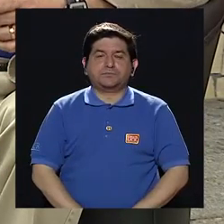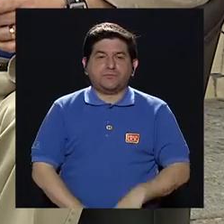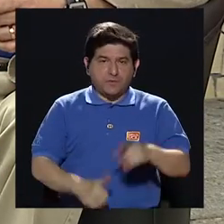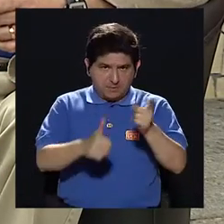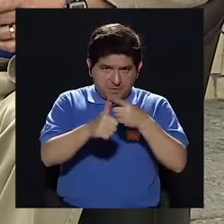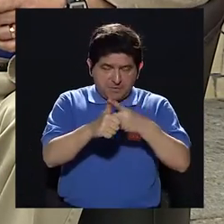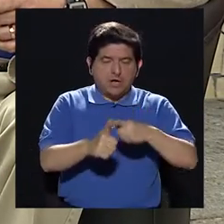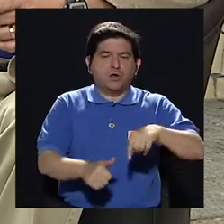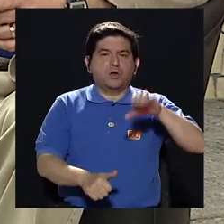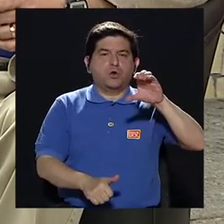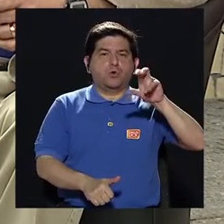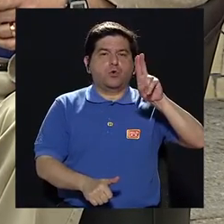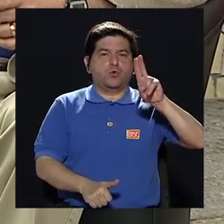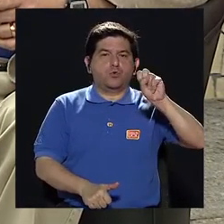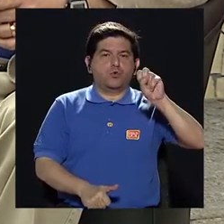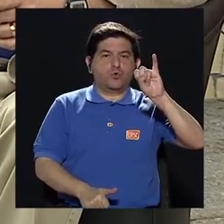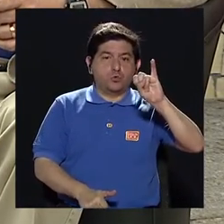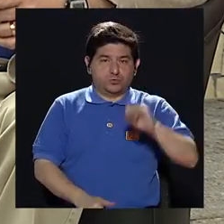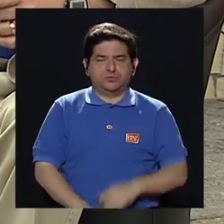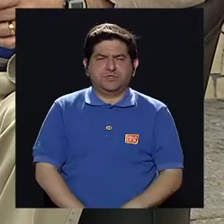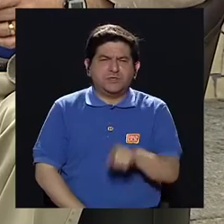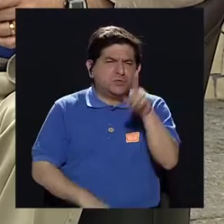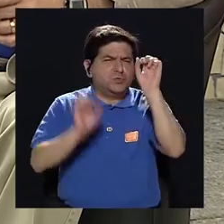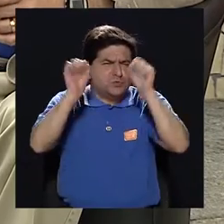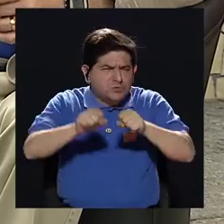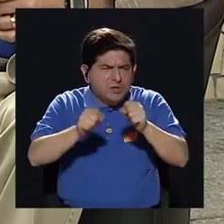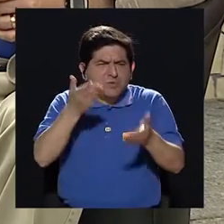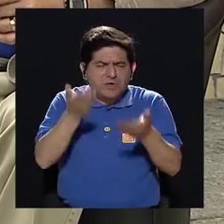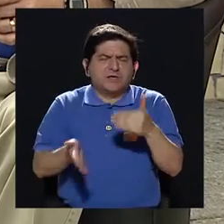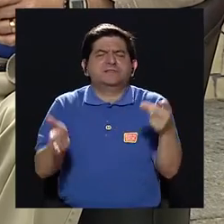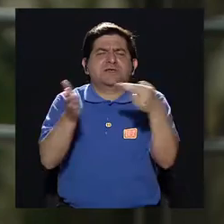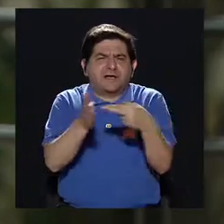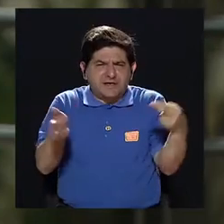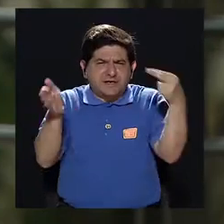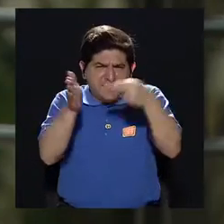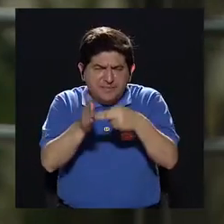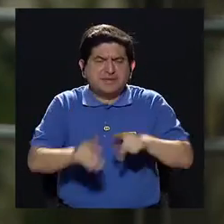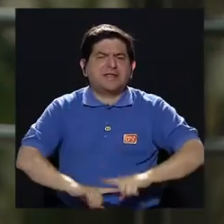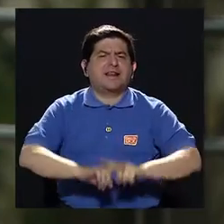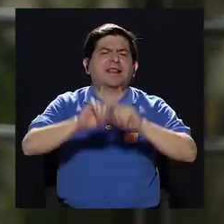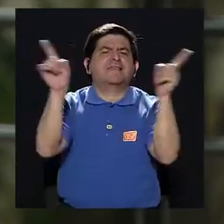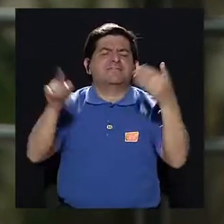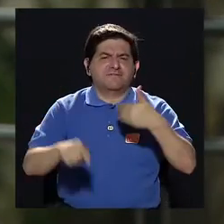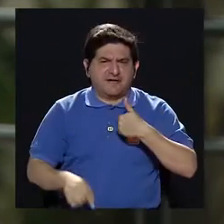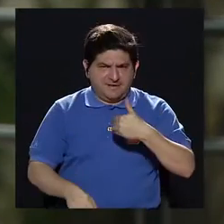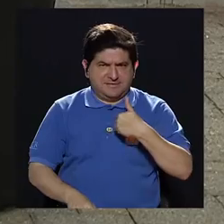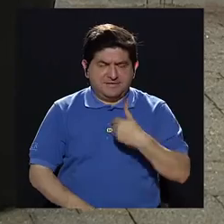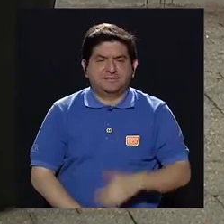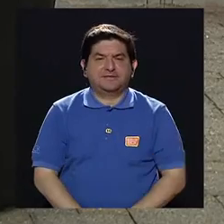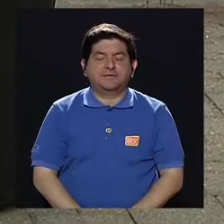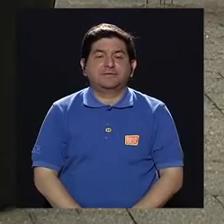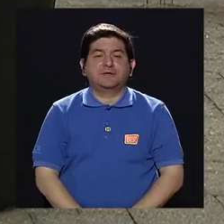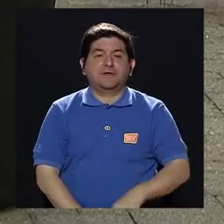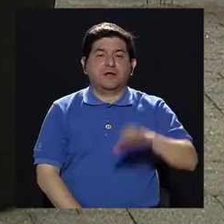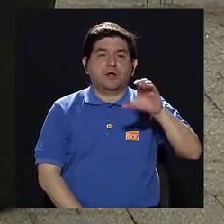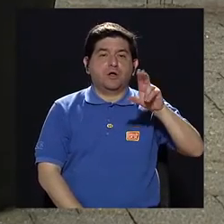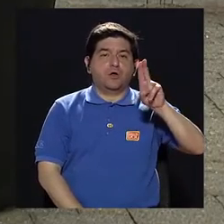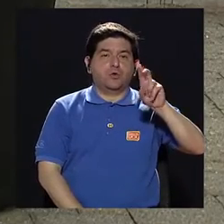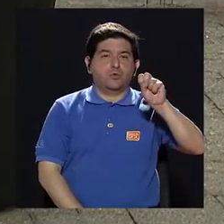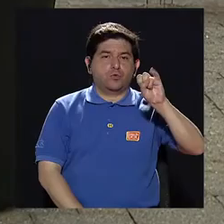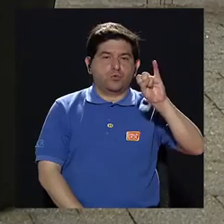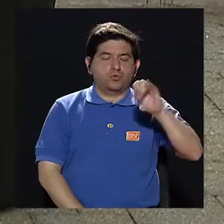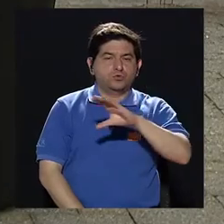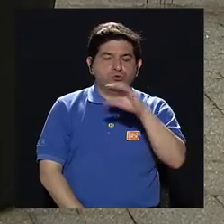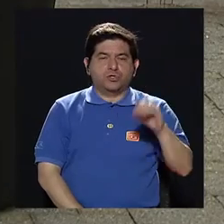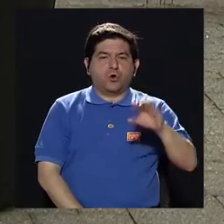Entonces, el CUSI es, tal vez si nos puede repetir esa diferenciación que usted nos está haciendo. El